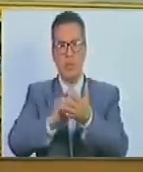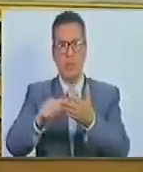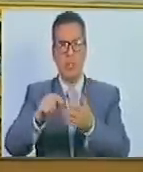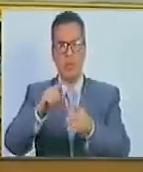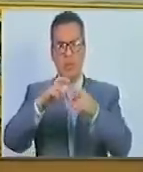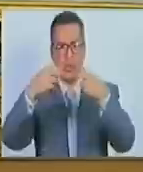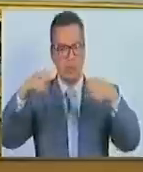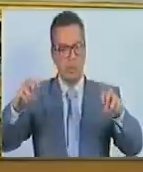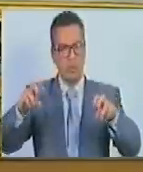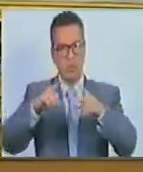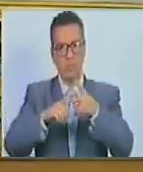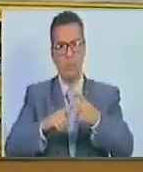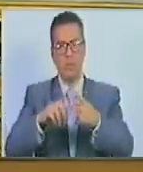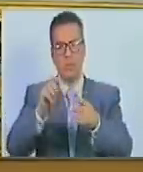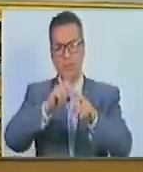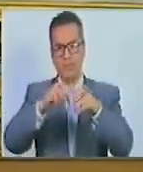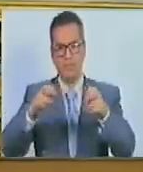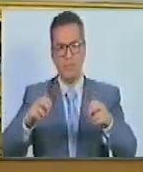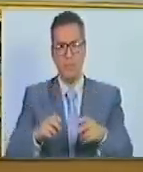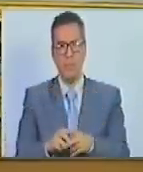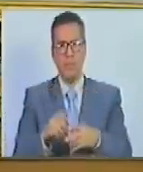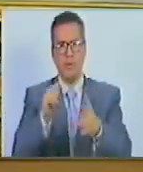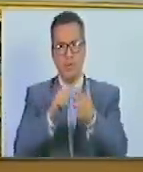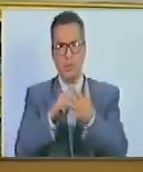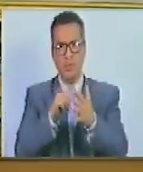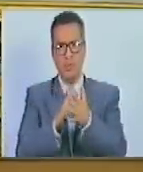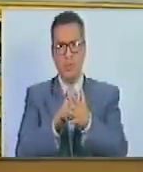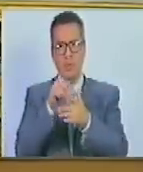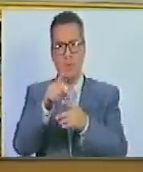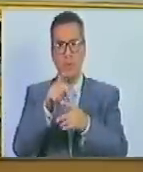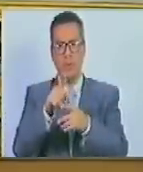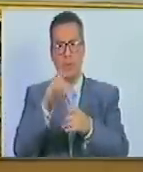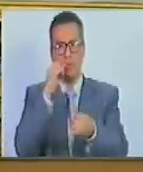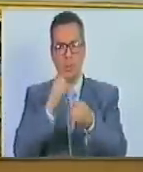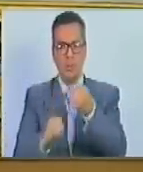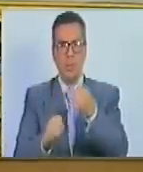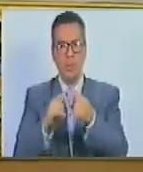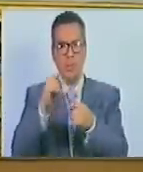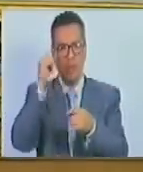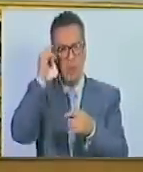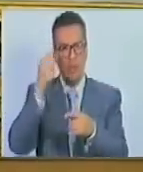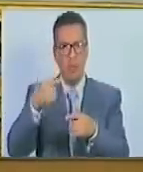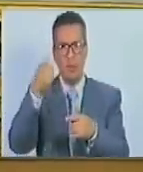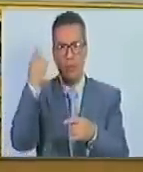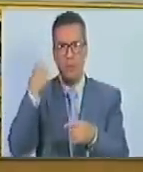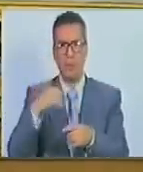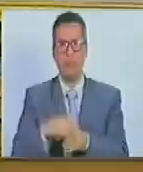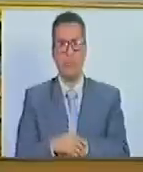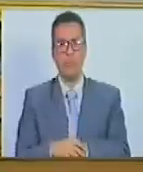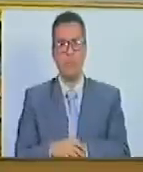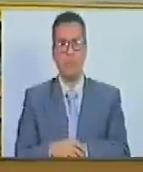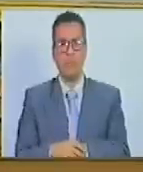acápites los capítulos y los epígrafes en el punto en que fue concluido en la sesión anterior